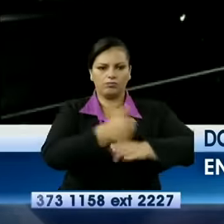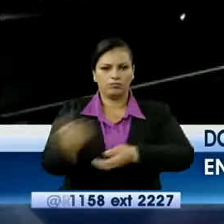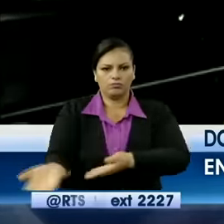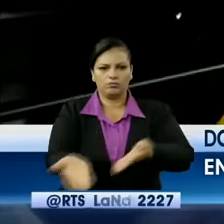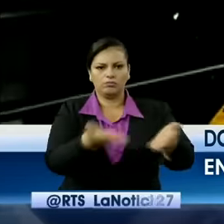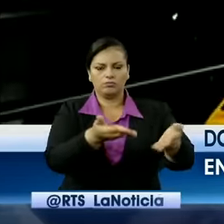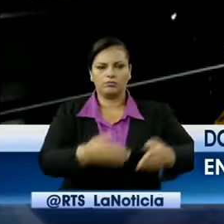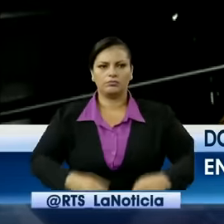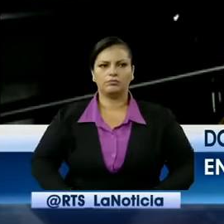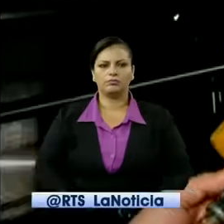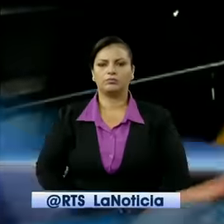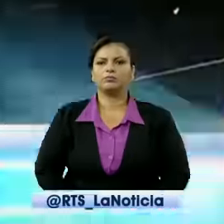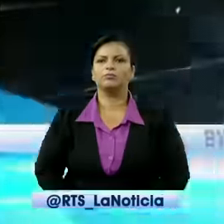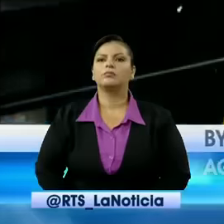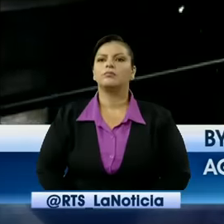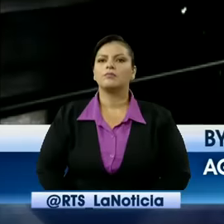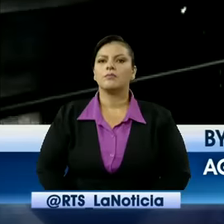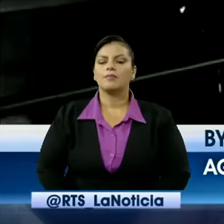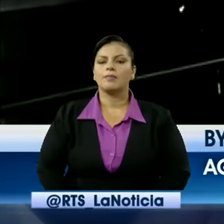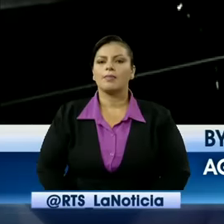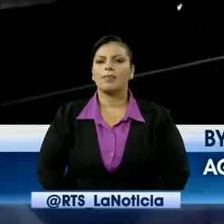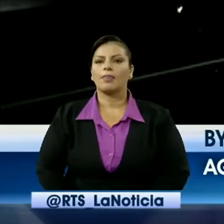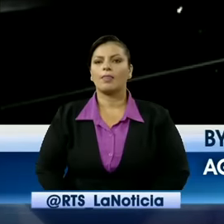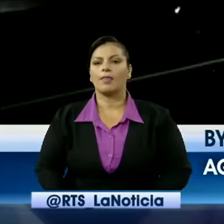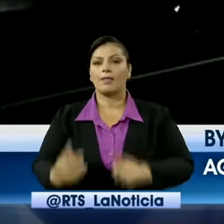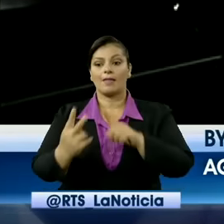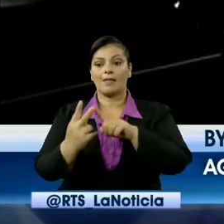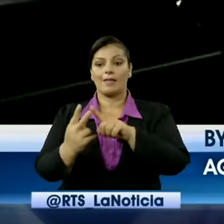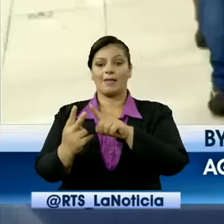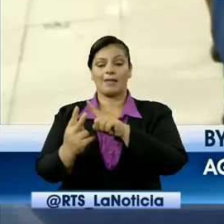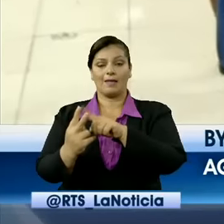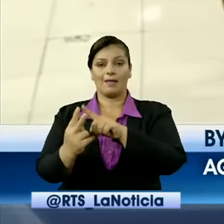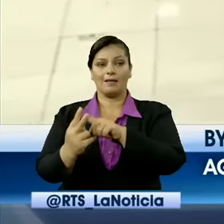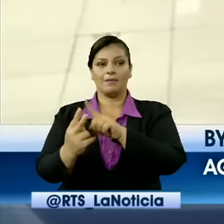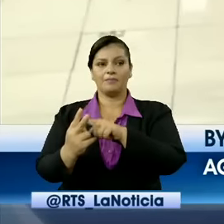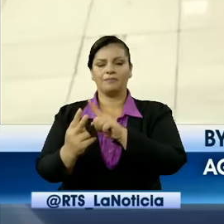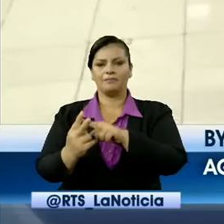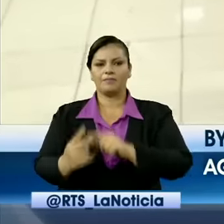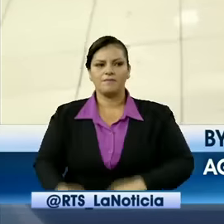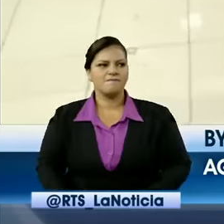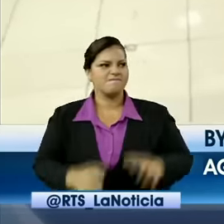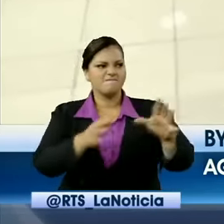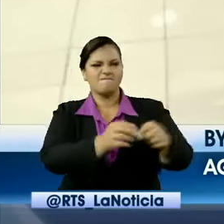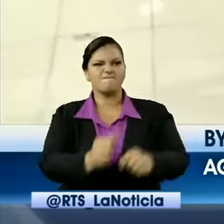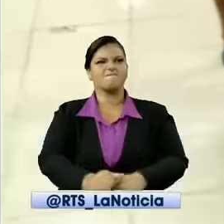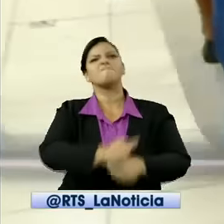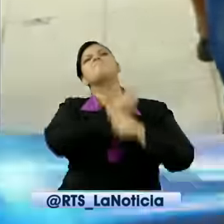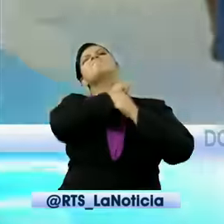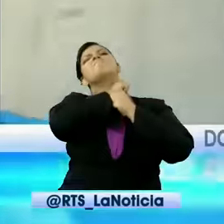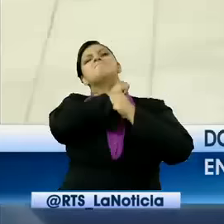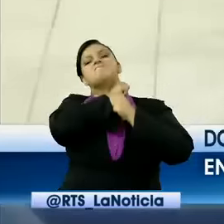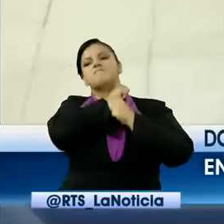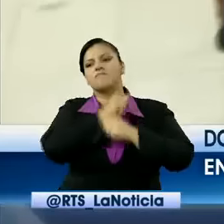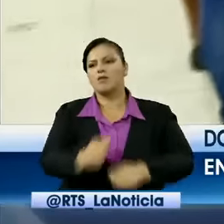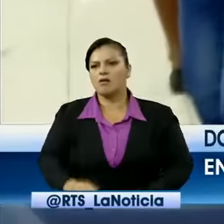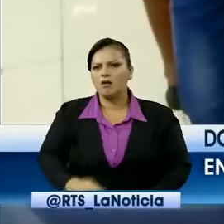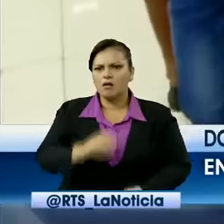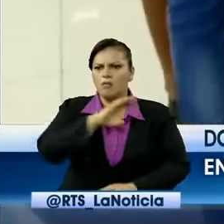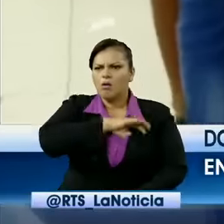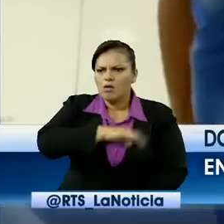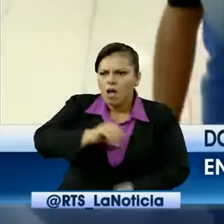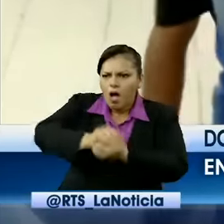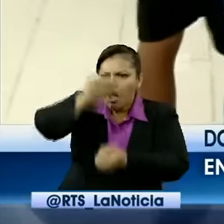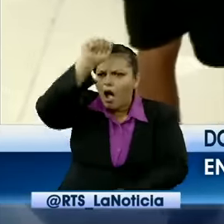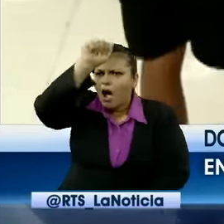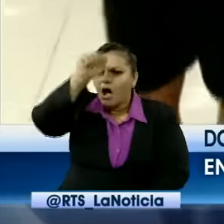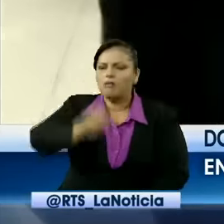A uno se le cogió en el momento que realizó el delito y al otro se le procedió, mediante labores de